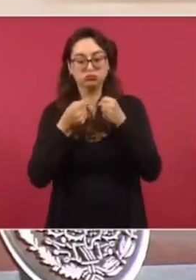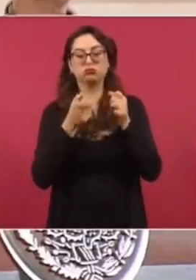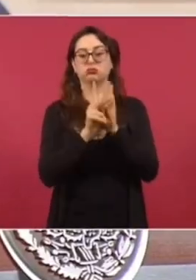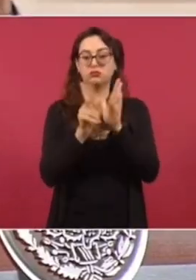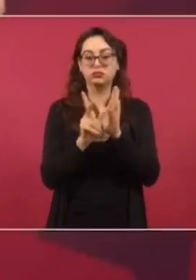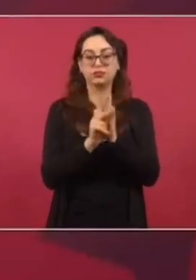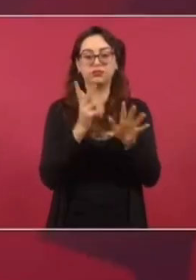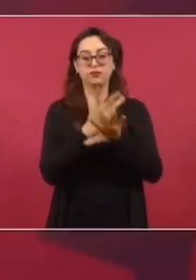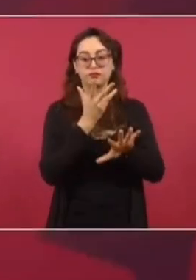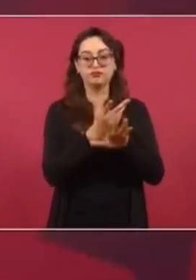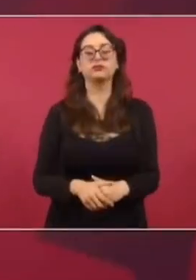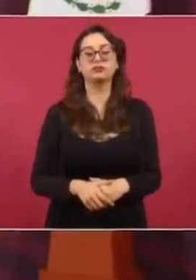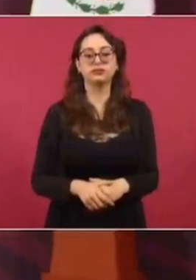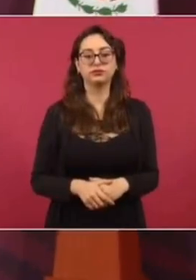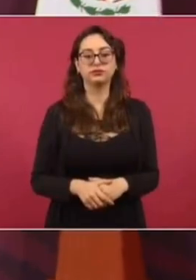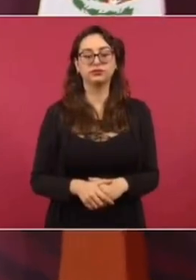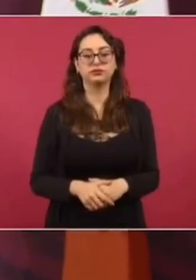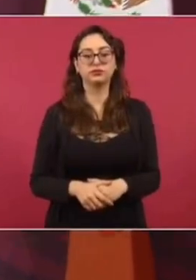pro estadounidenses,